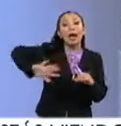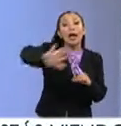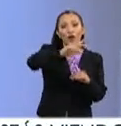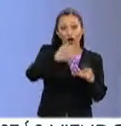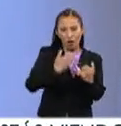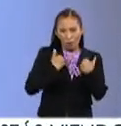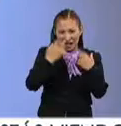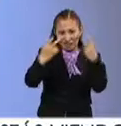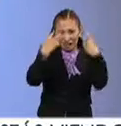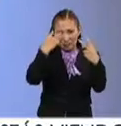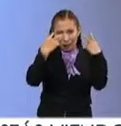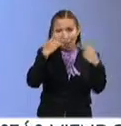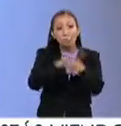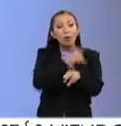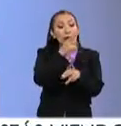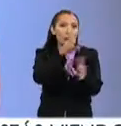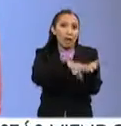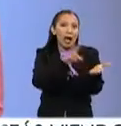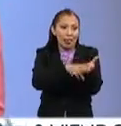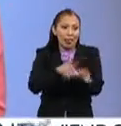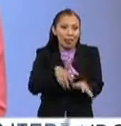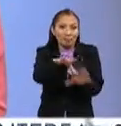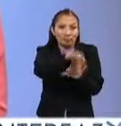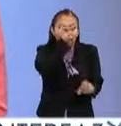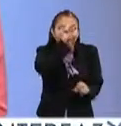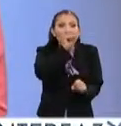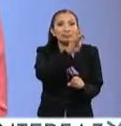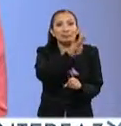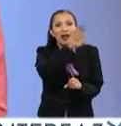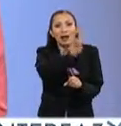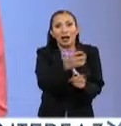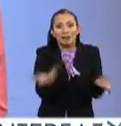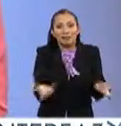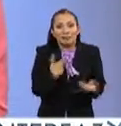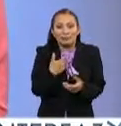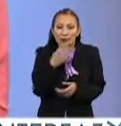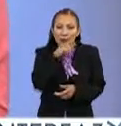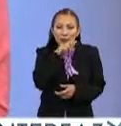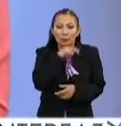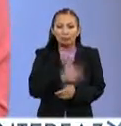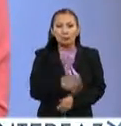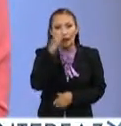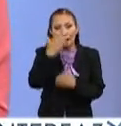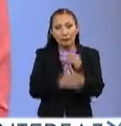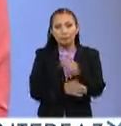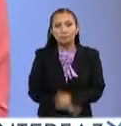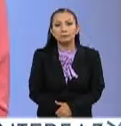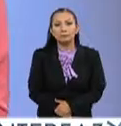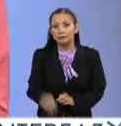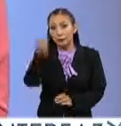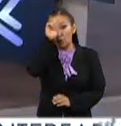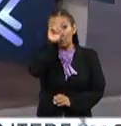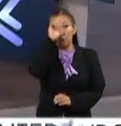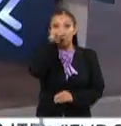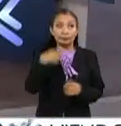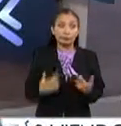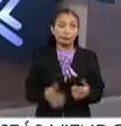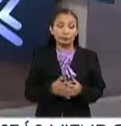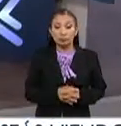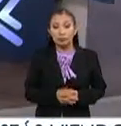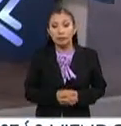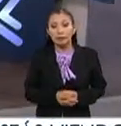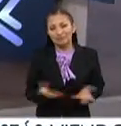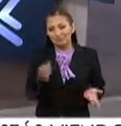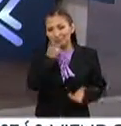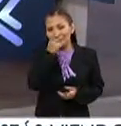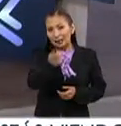los jóvenes que les están viendo de por qué vale la pena buscar estas oportunidades y por qué vale la pena muy rápidamente para terminar. Sí, consejo, híjole. Pues es que,